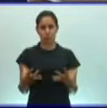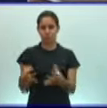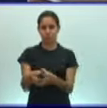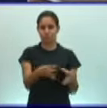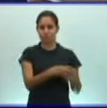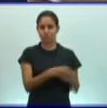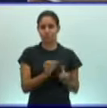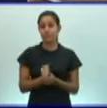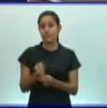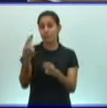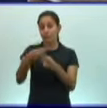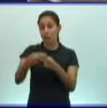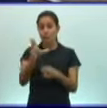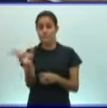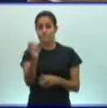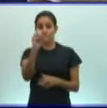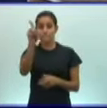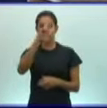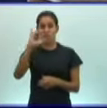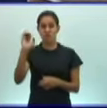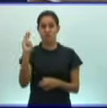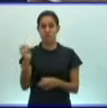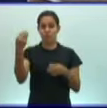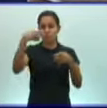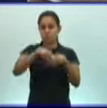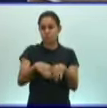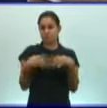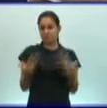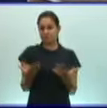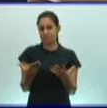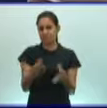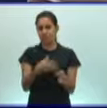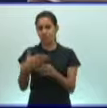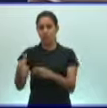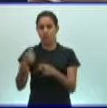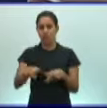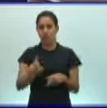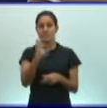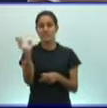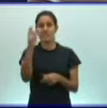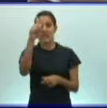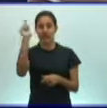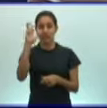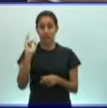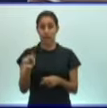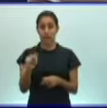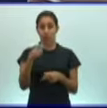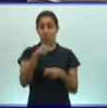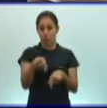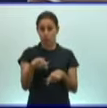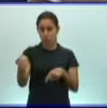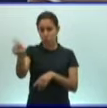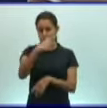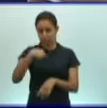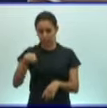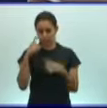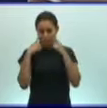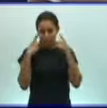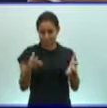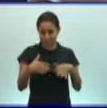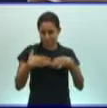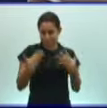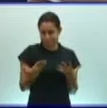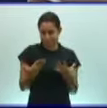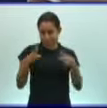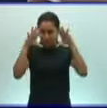políferos y también a los selenterados? Y ustedes van a ser capaces en la clase de hoy de llegar a conclusiones